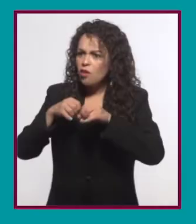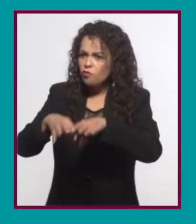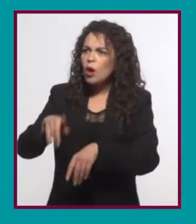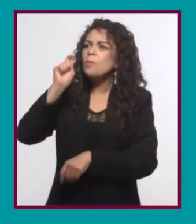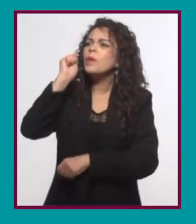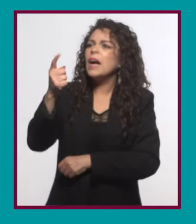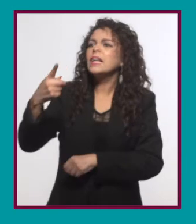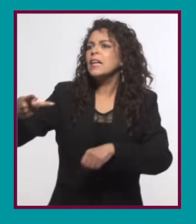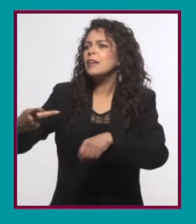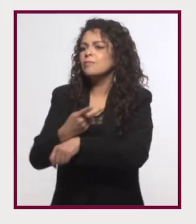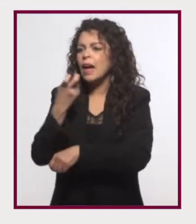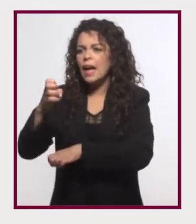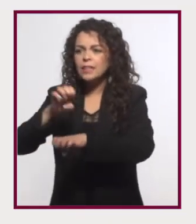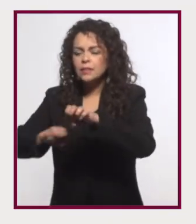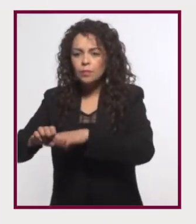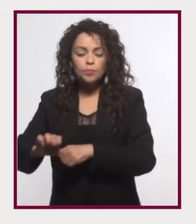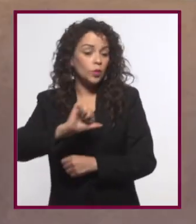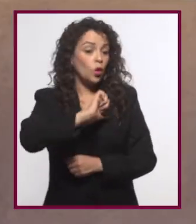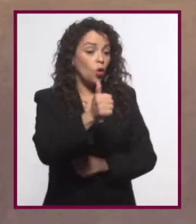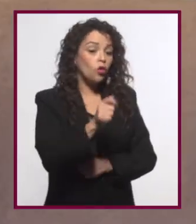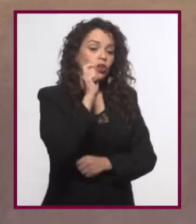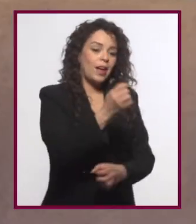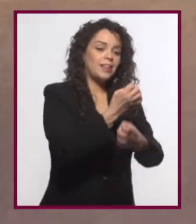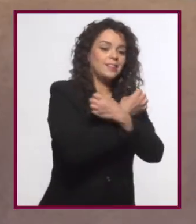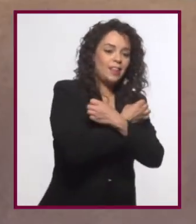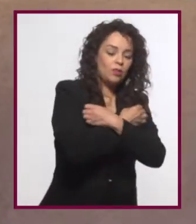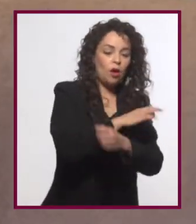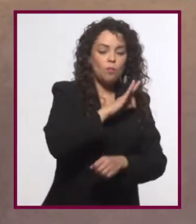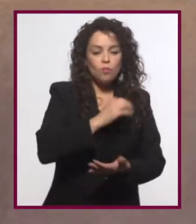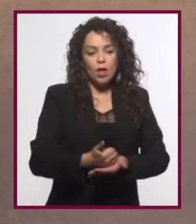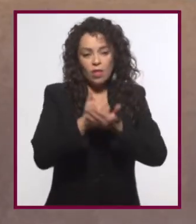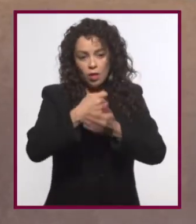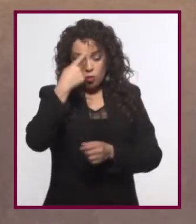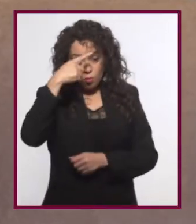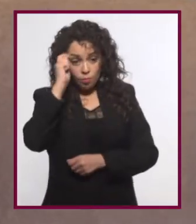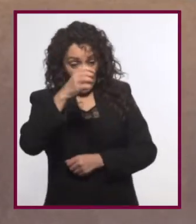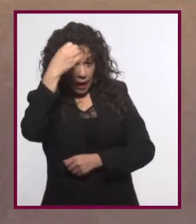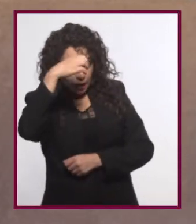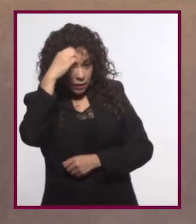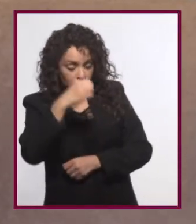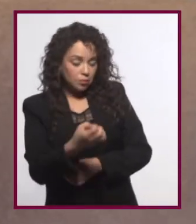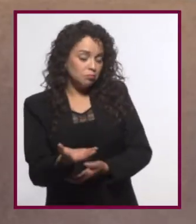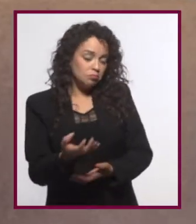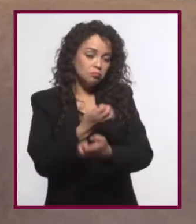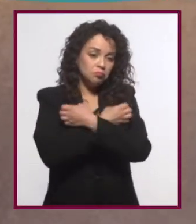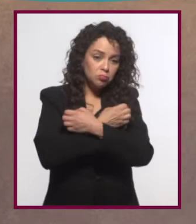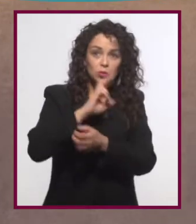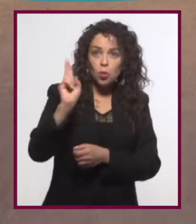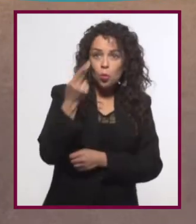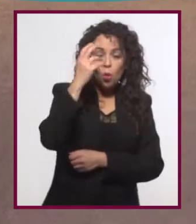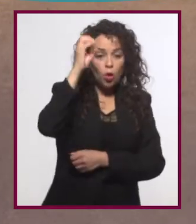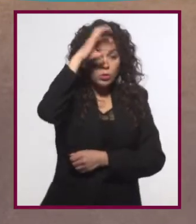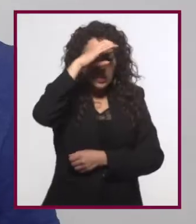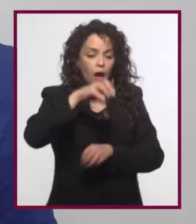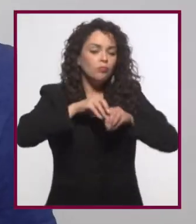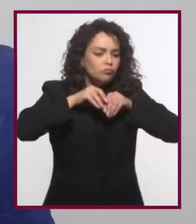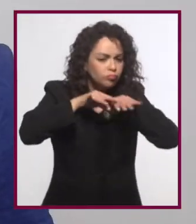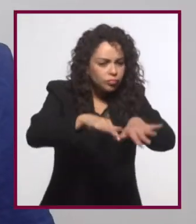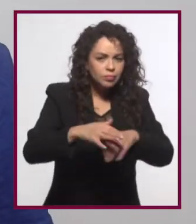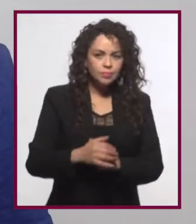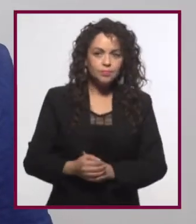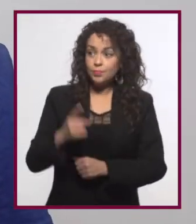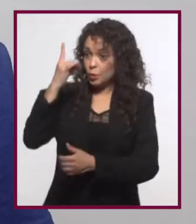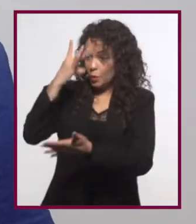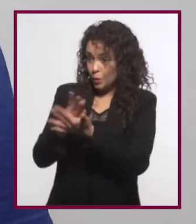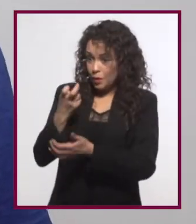con ellos. Y también los blogs educativos, que sirven para ayudar a desarrollar y difundir conocimientos académicos o científicos. Y no